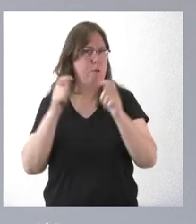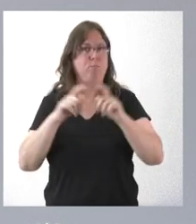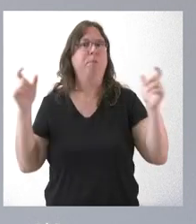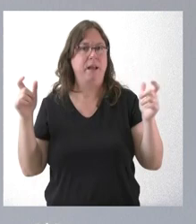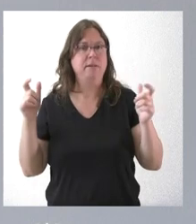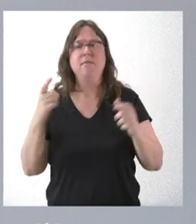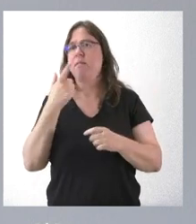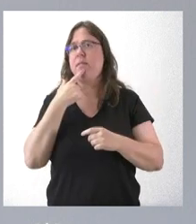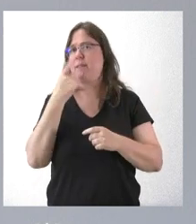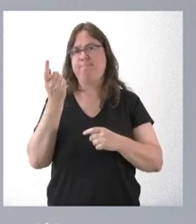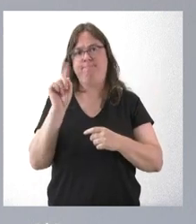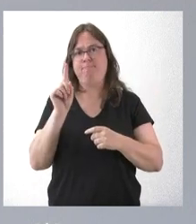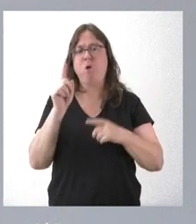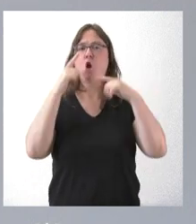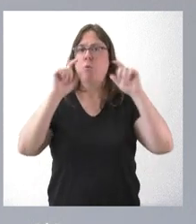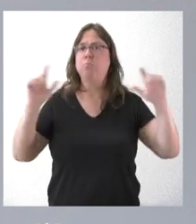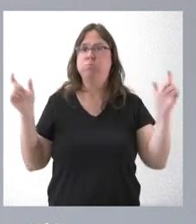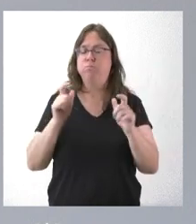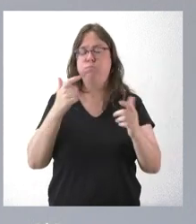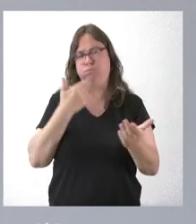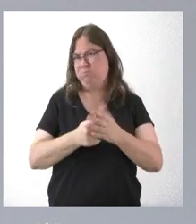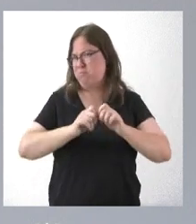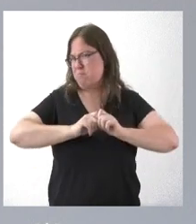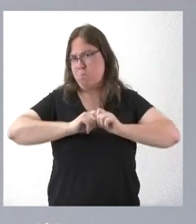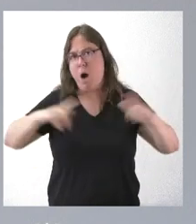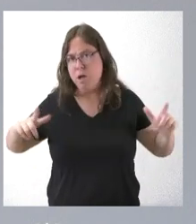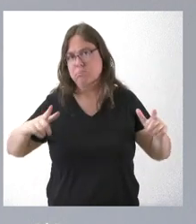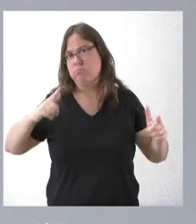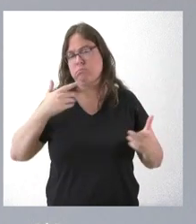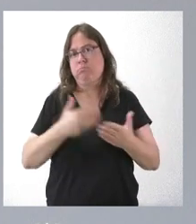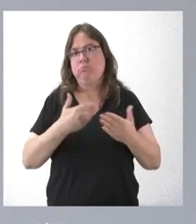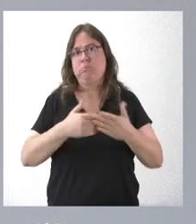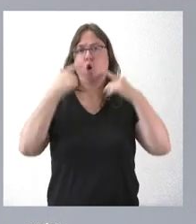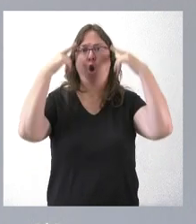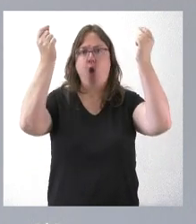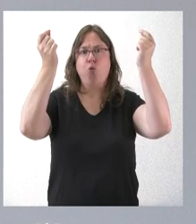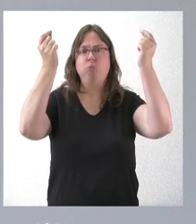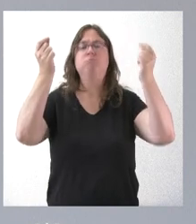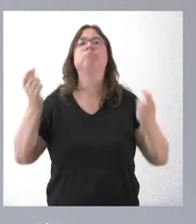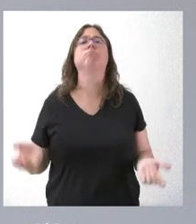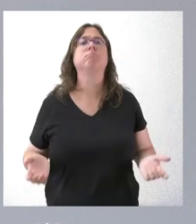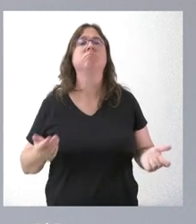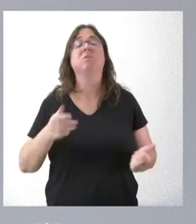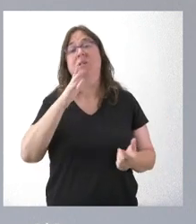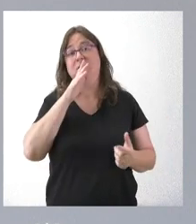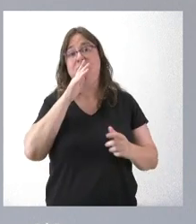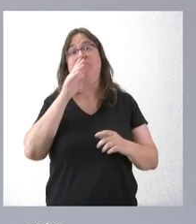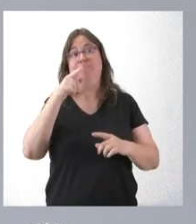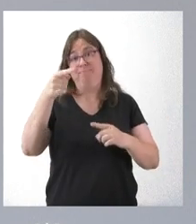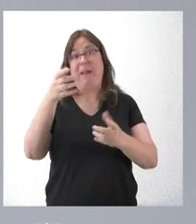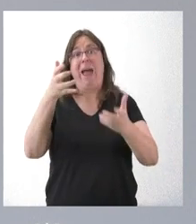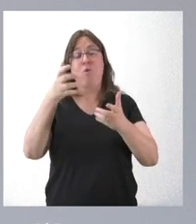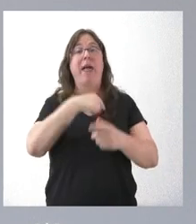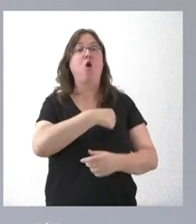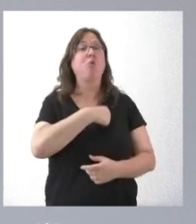desmentían esa disminución, sino un claro aumento de población del lobo, lo que probablemente haya ayudado a que la Unión Europea, la Comisión